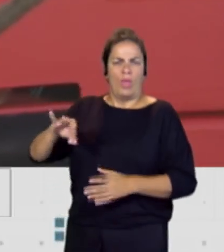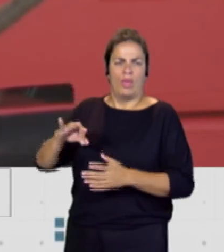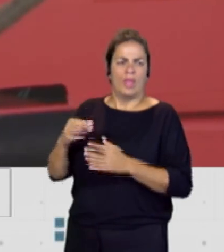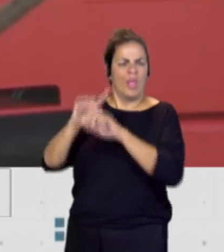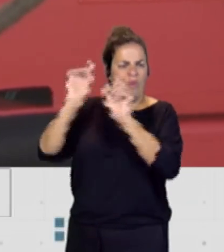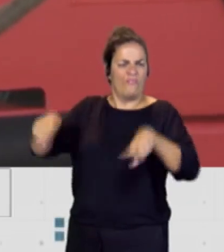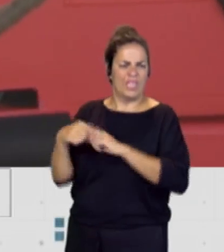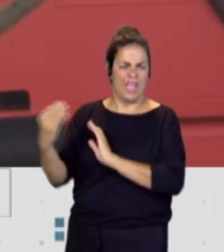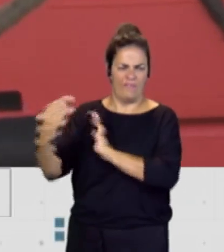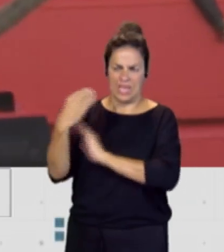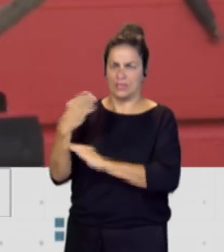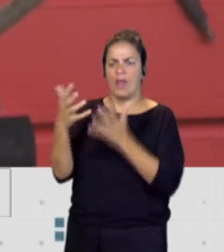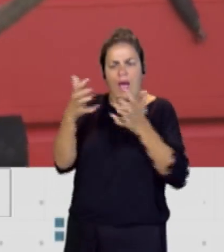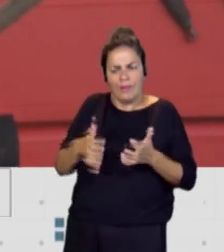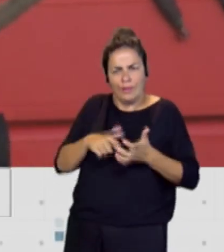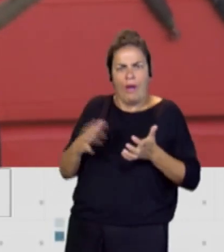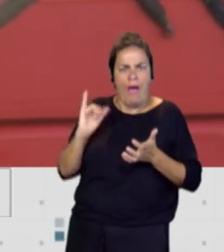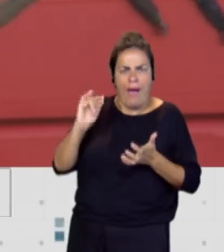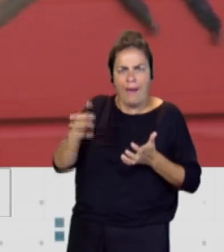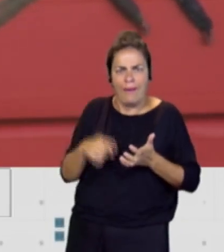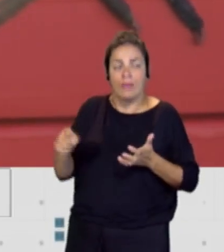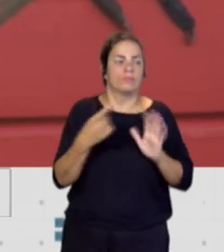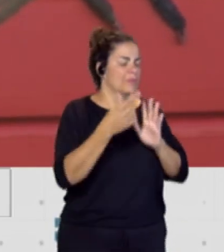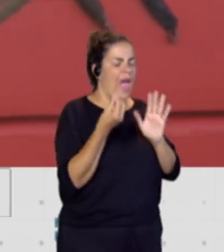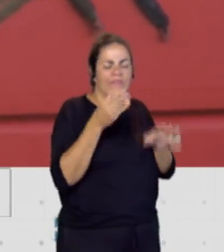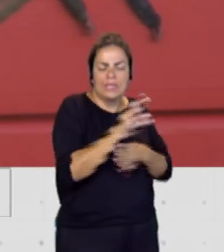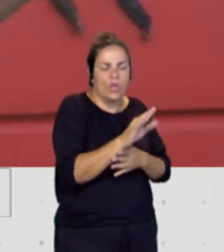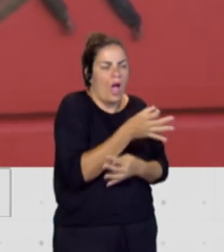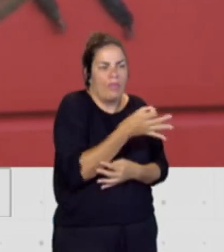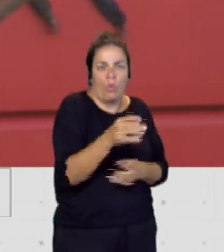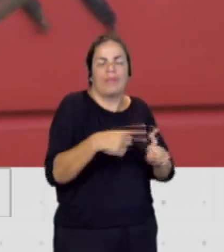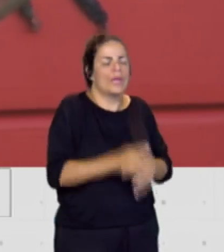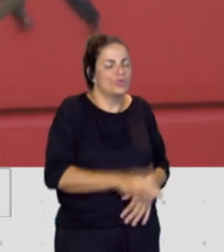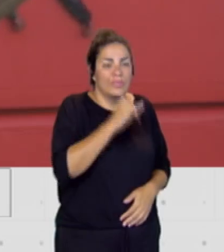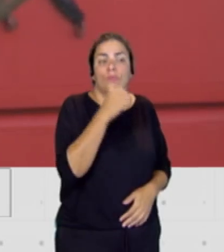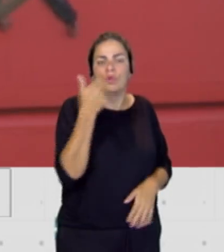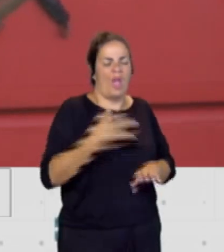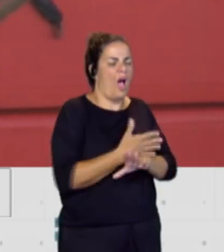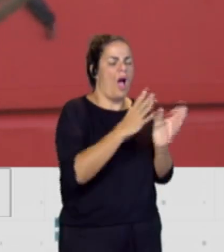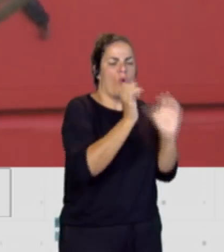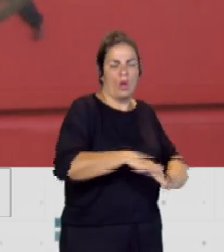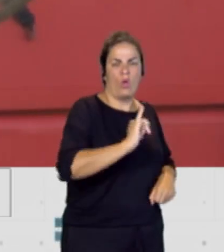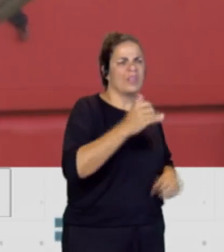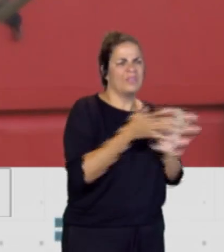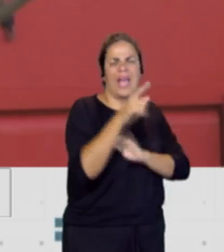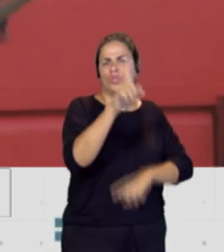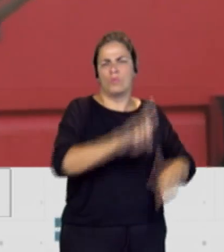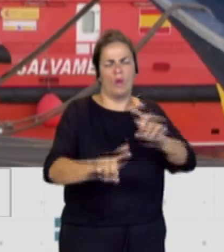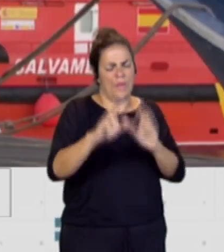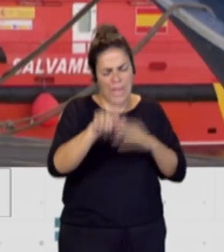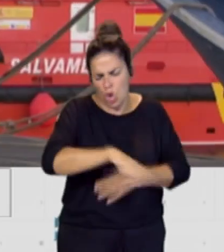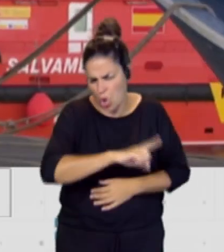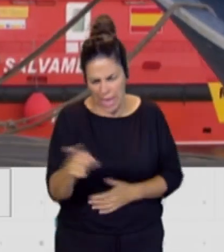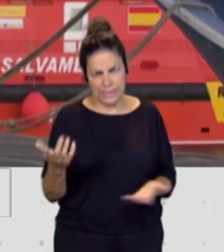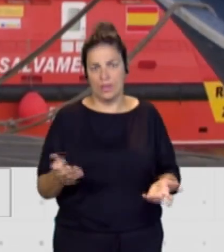señor Fierro? La financiación es adecuada y suficiente según sea acordado y por lo tanto eso no va a ser un problema no es un problema y lo